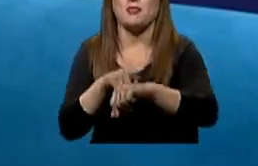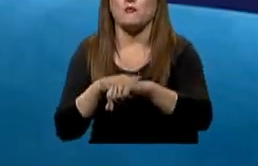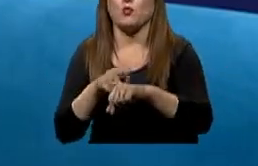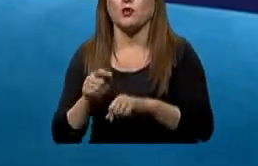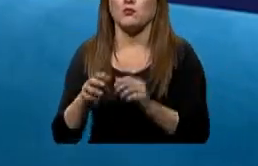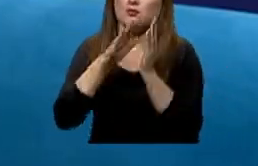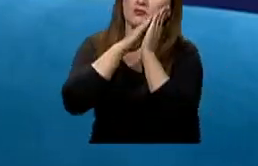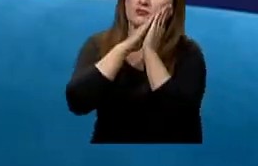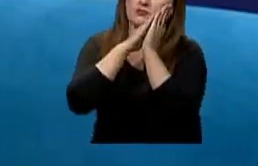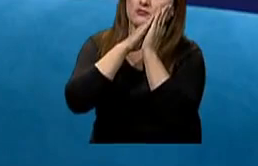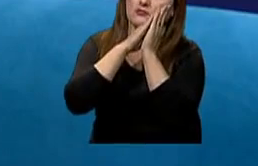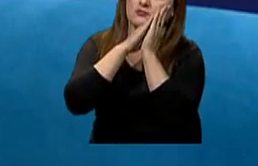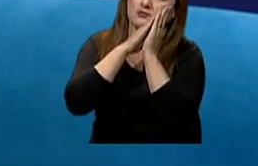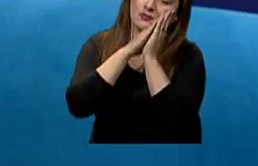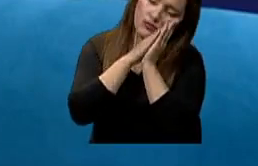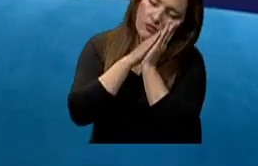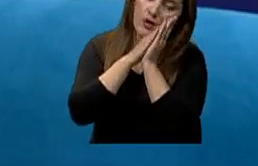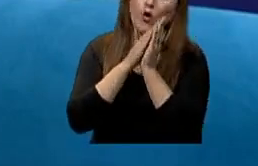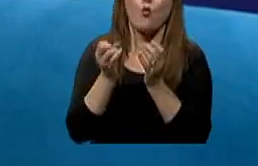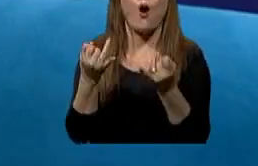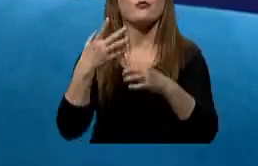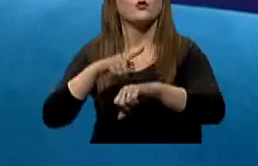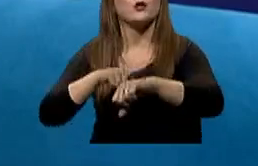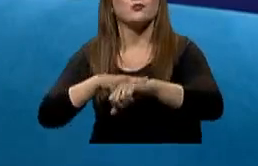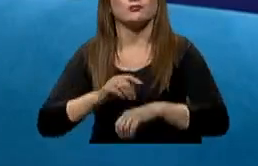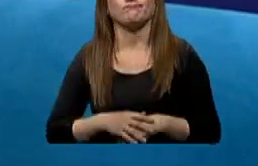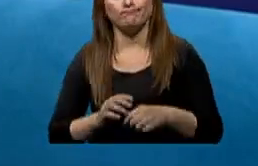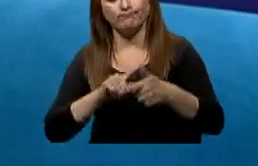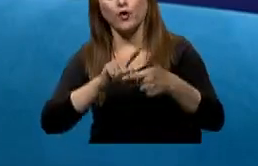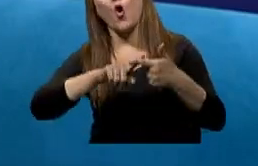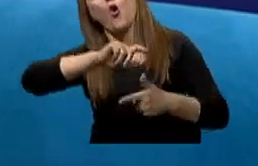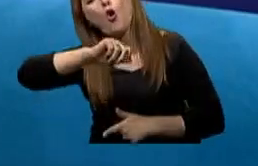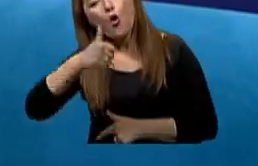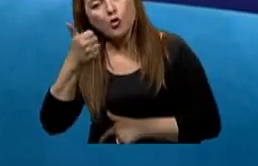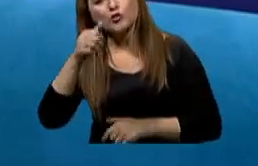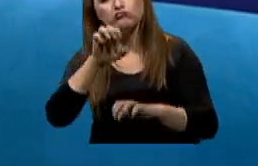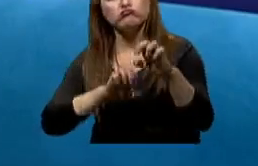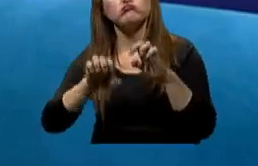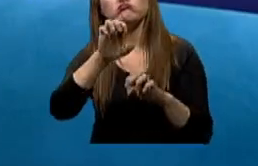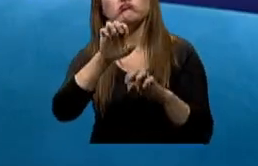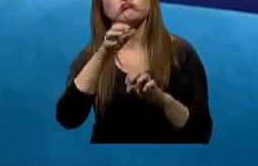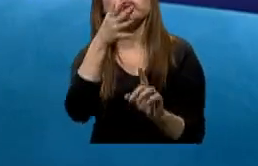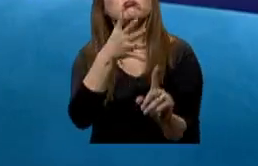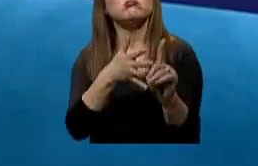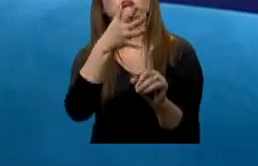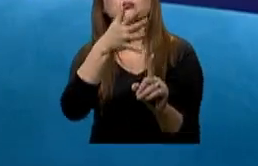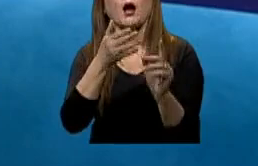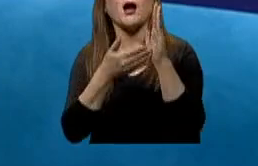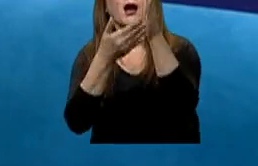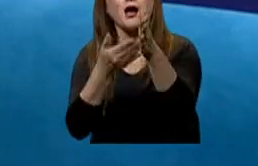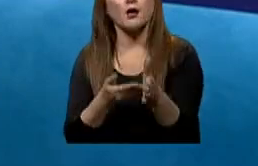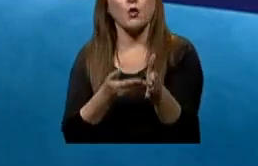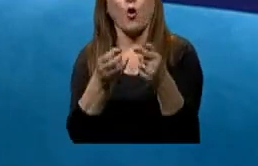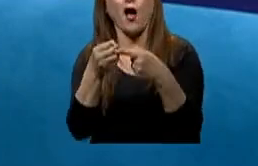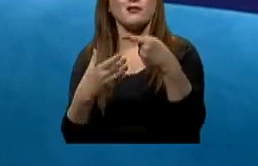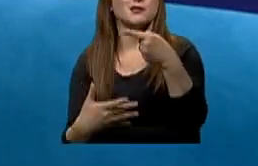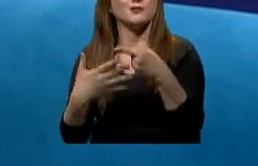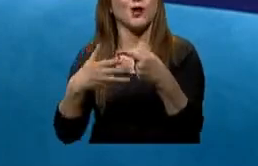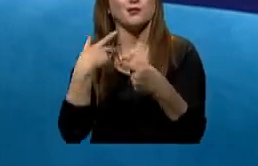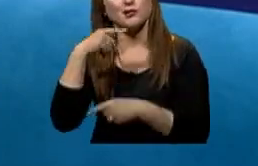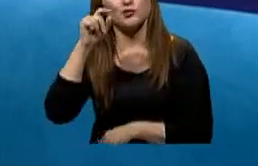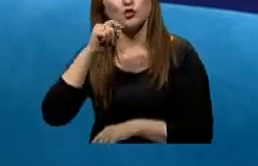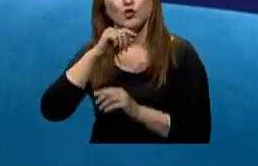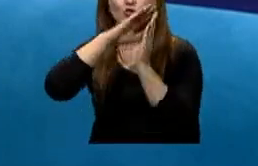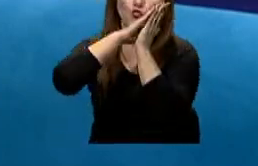Y la otra característica que debemos registrar en el test de latencias múltiples es la presencia o no de las características del